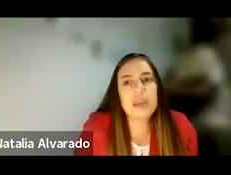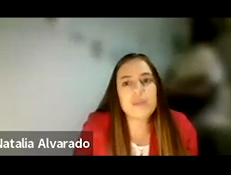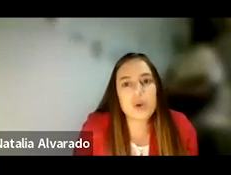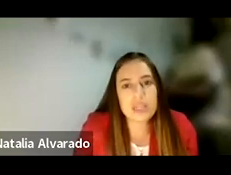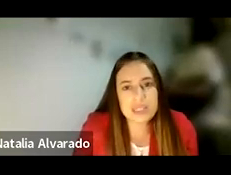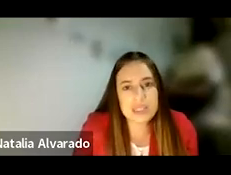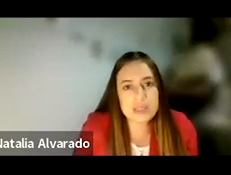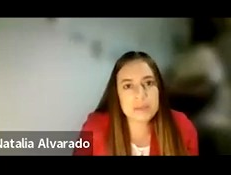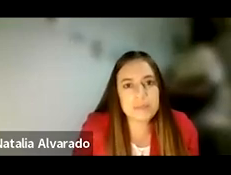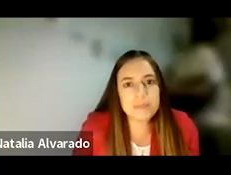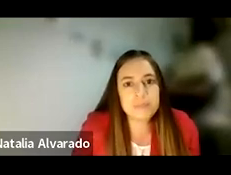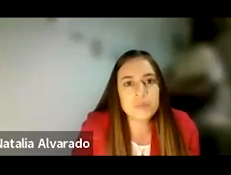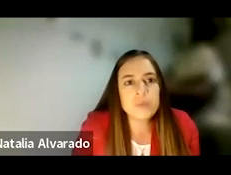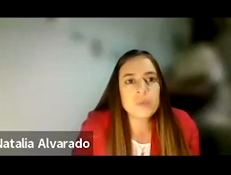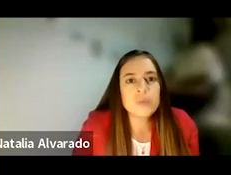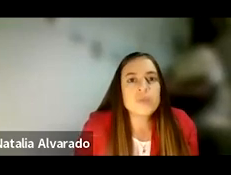de violencia.